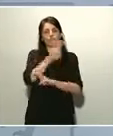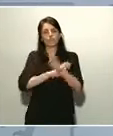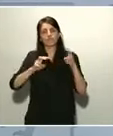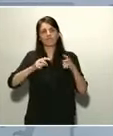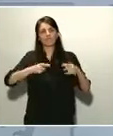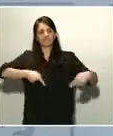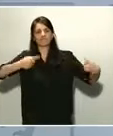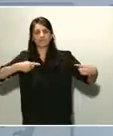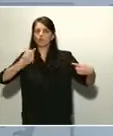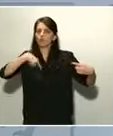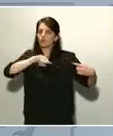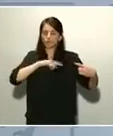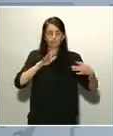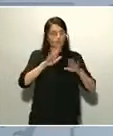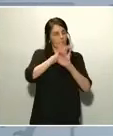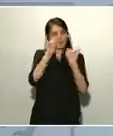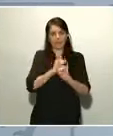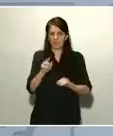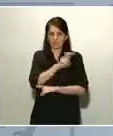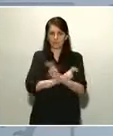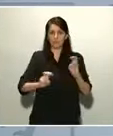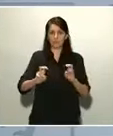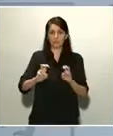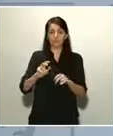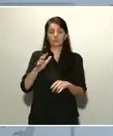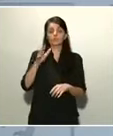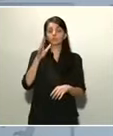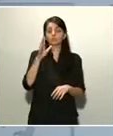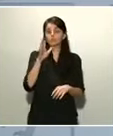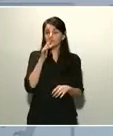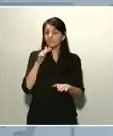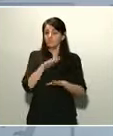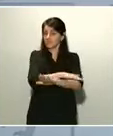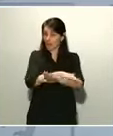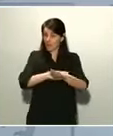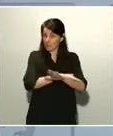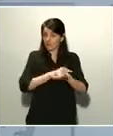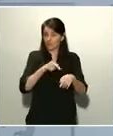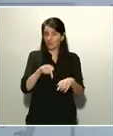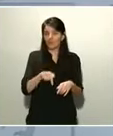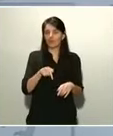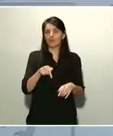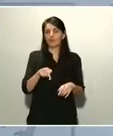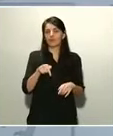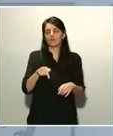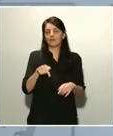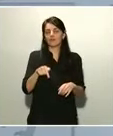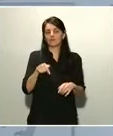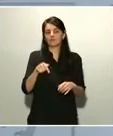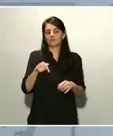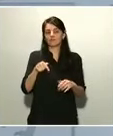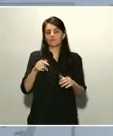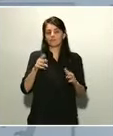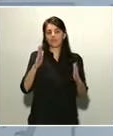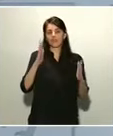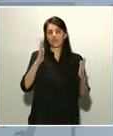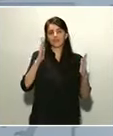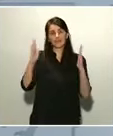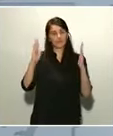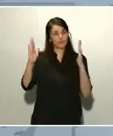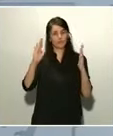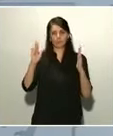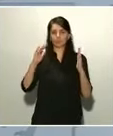Y ligado al frente de las administraciones, está el más duro en estos momentos, que es el frente sanitario. El problema,